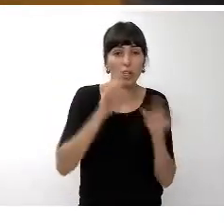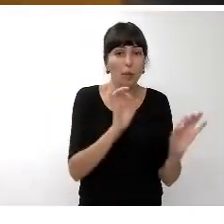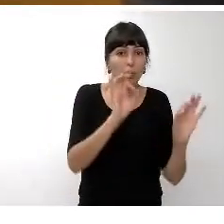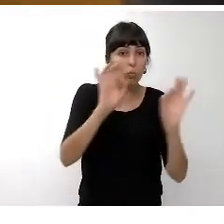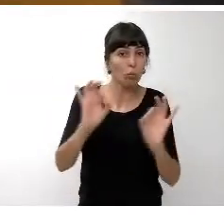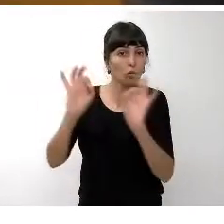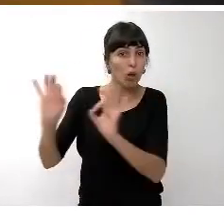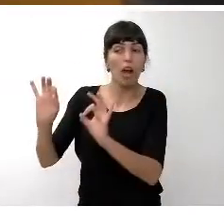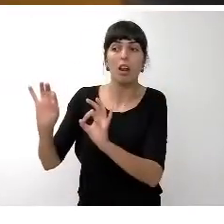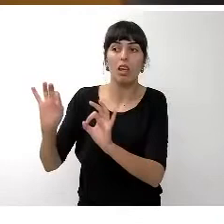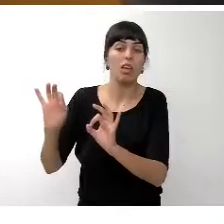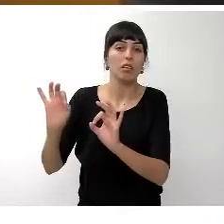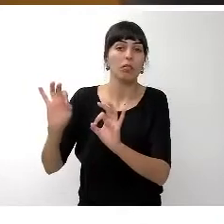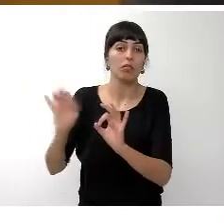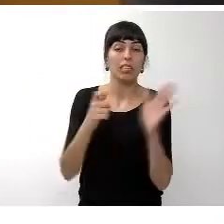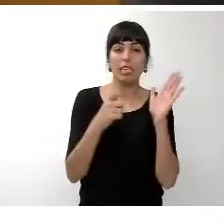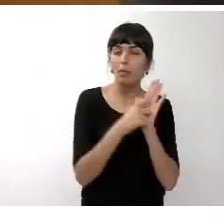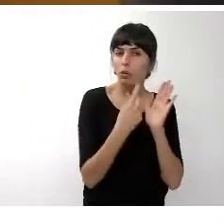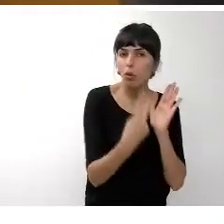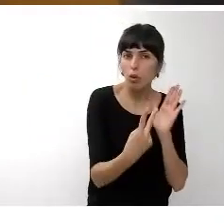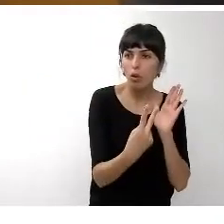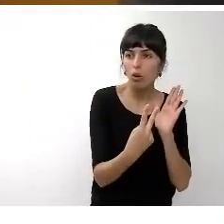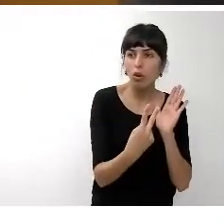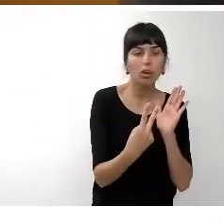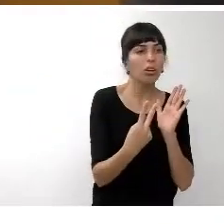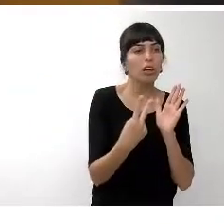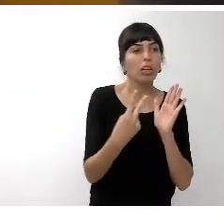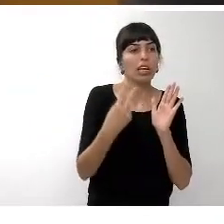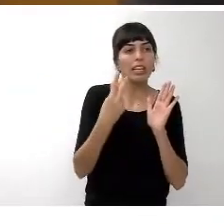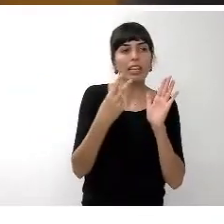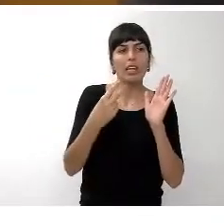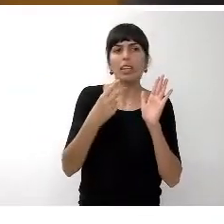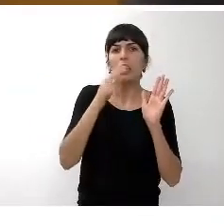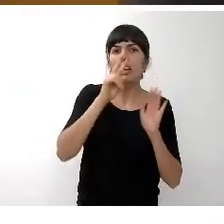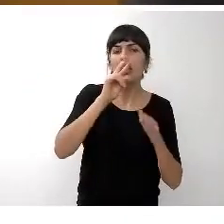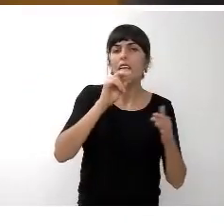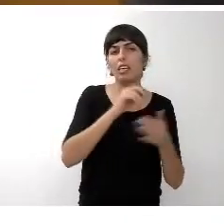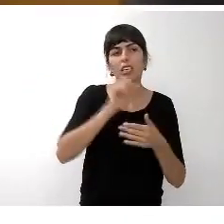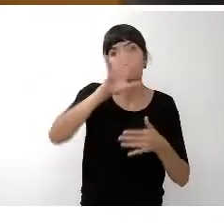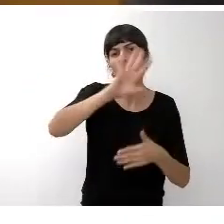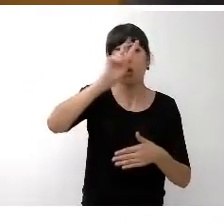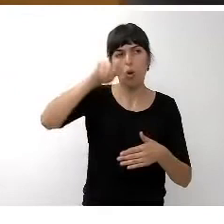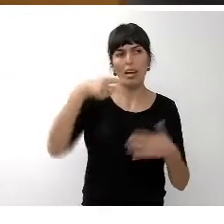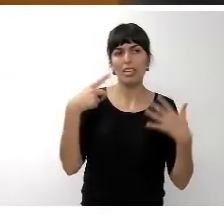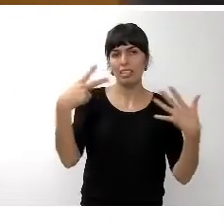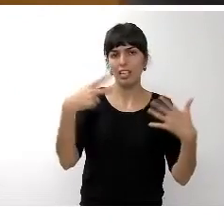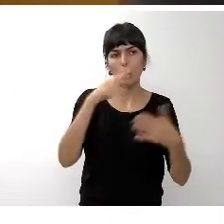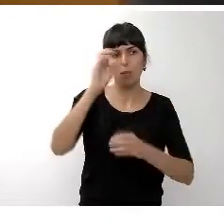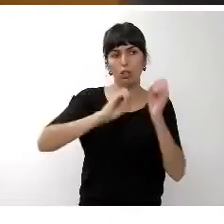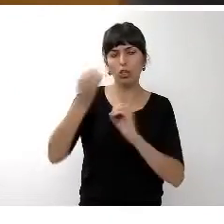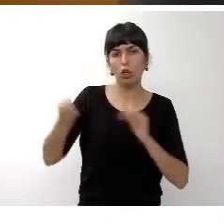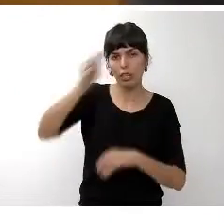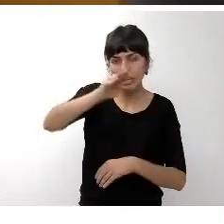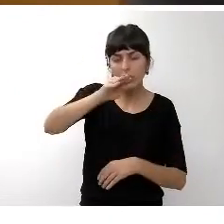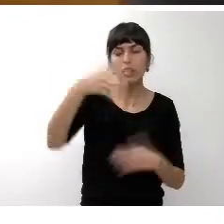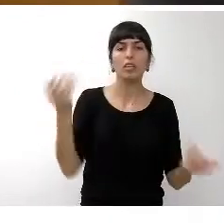una vez practicados los mismos el capítulo 2 de la corporación crece un 5,6% y este sí es un crecimiento muy acorde después de años